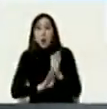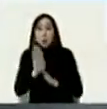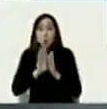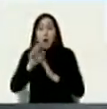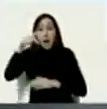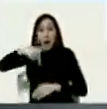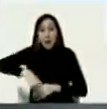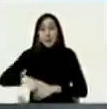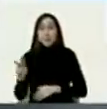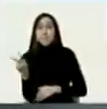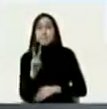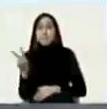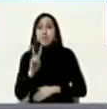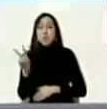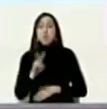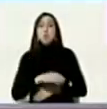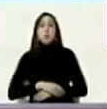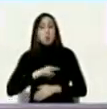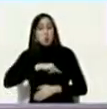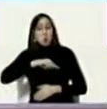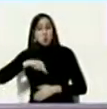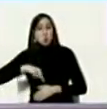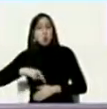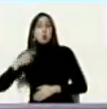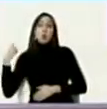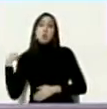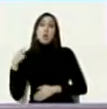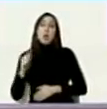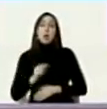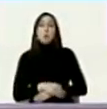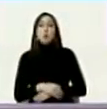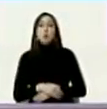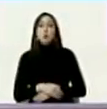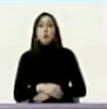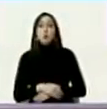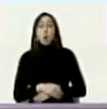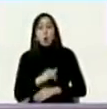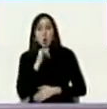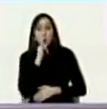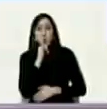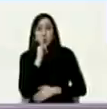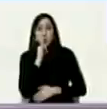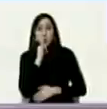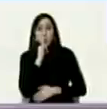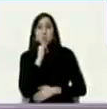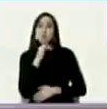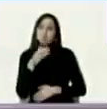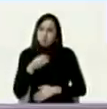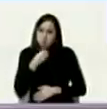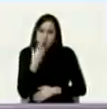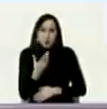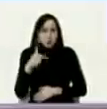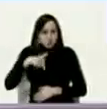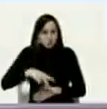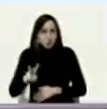ya estamos en condiciones de eso lo cual es una noticia alentadora manejando la